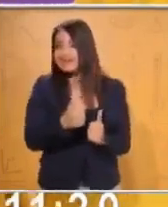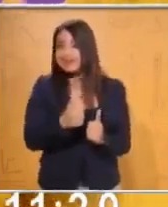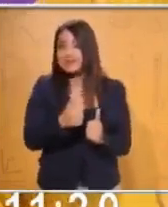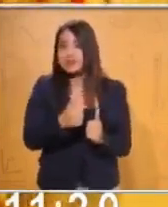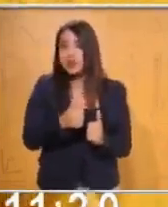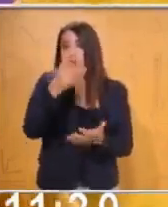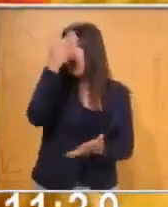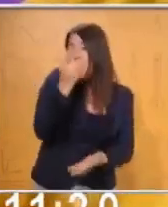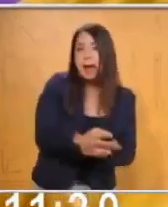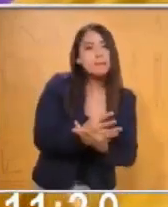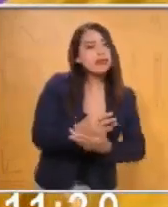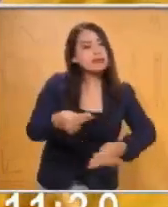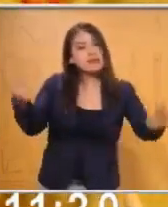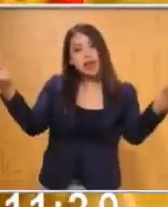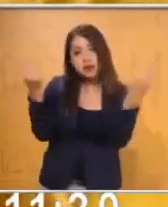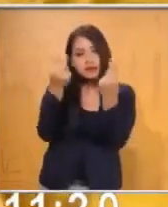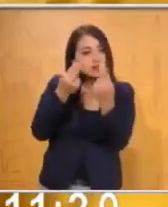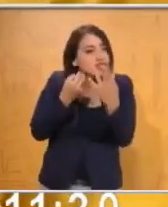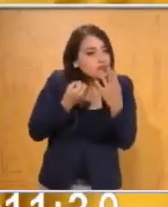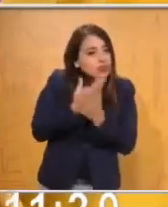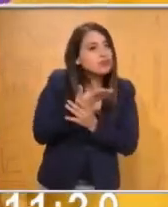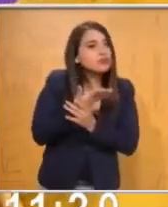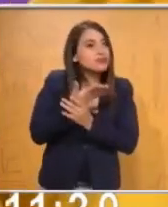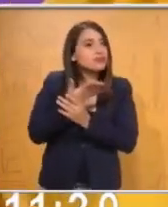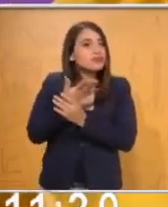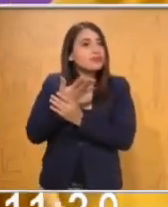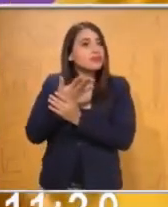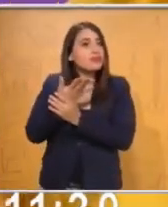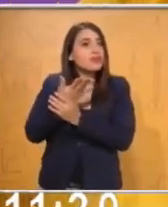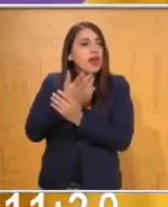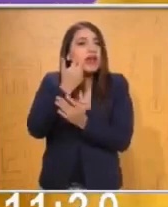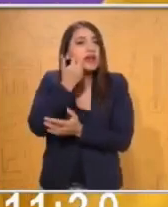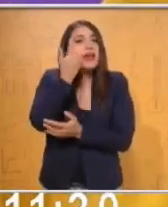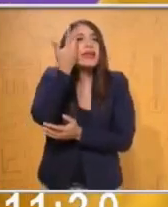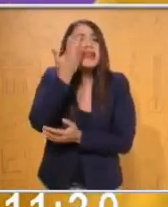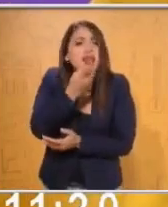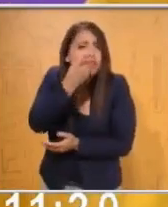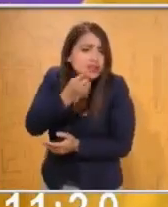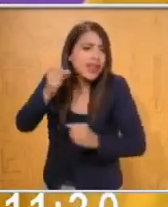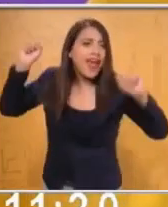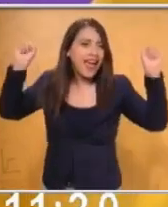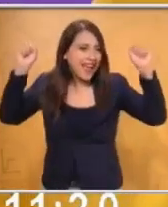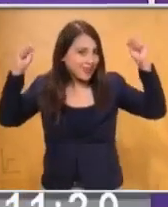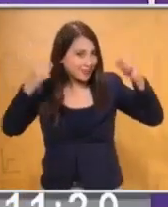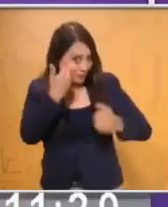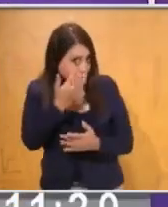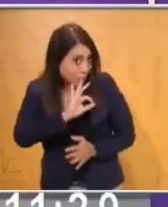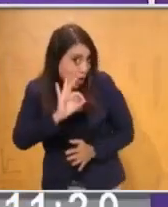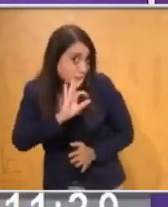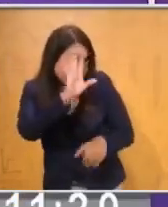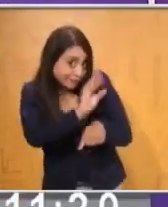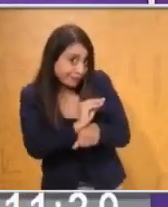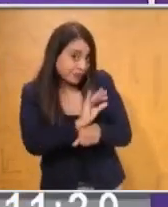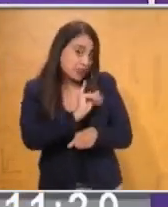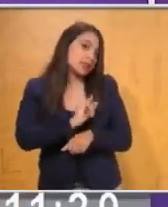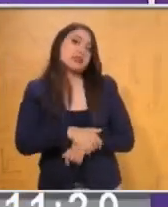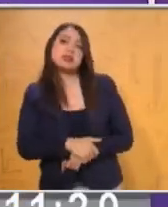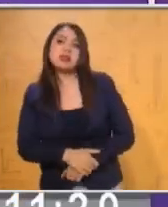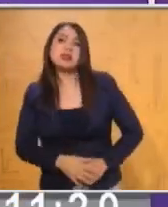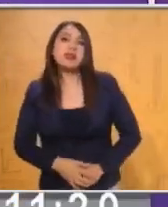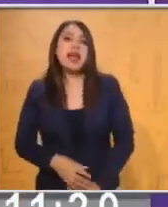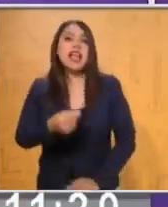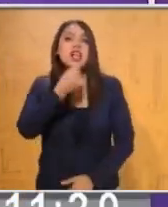estrictamente necesario. Ahora quisiera decir una porra. ¿Puedo maestra Keyla? Claro que sí. Para los